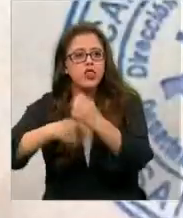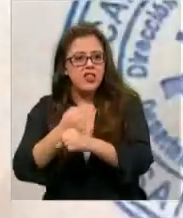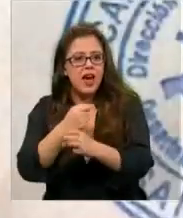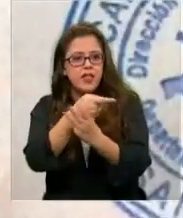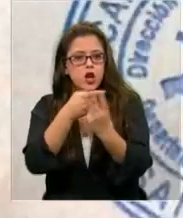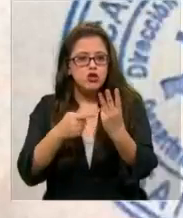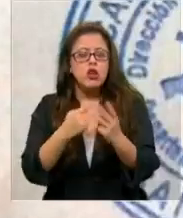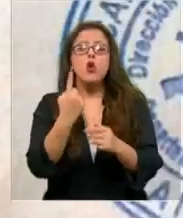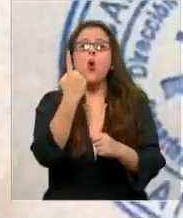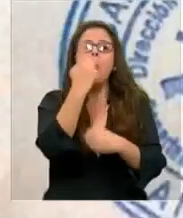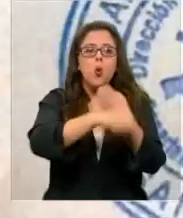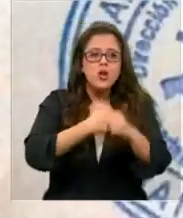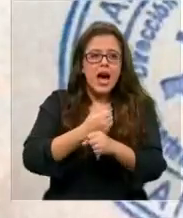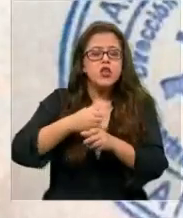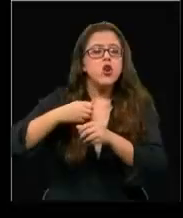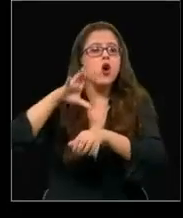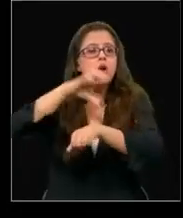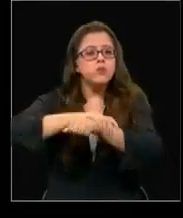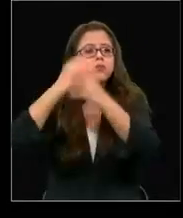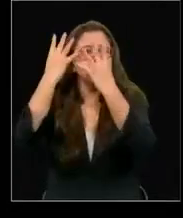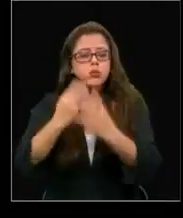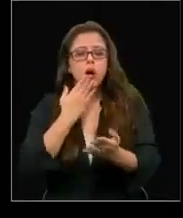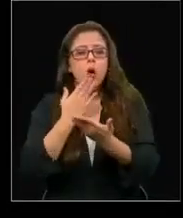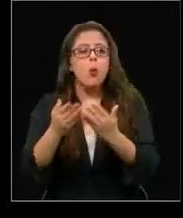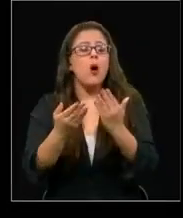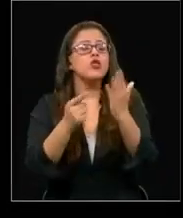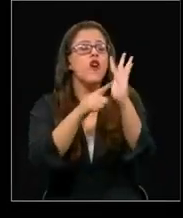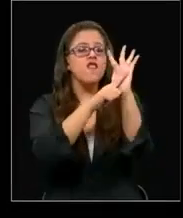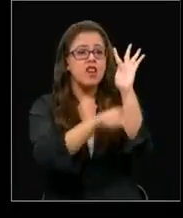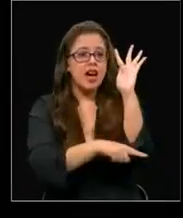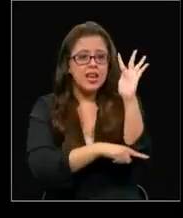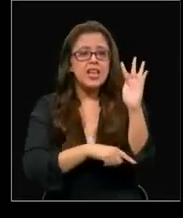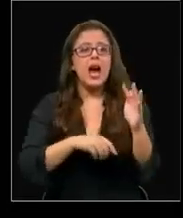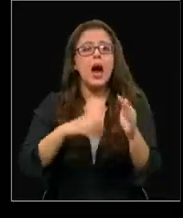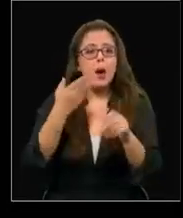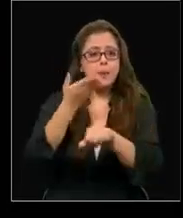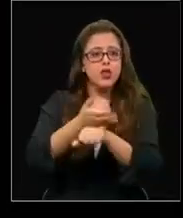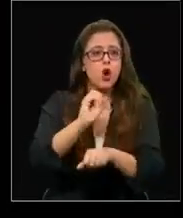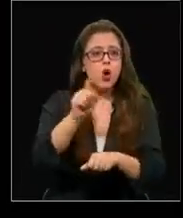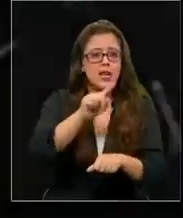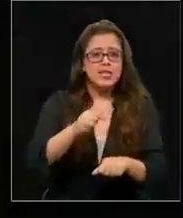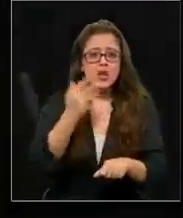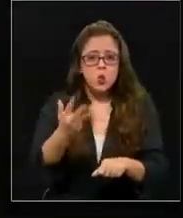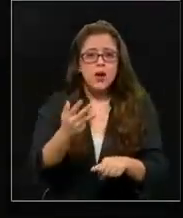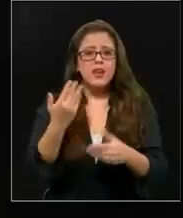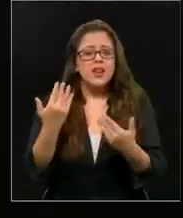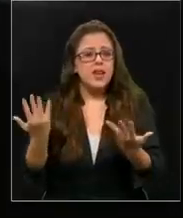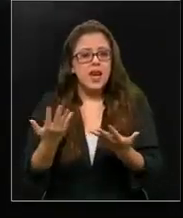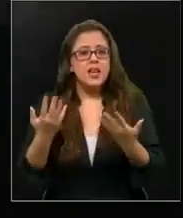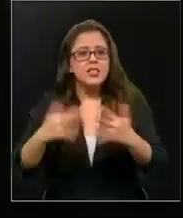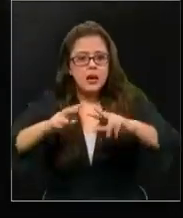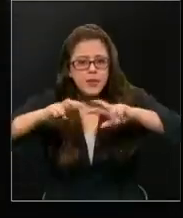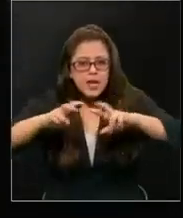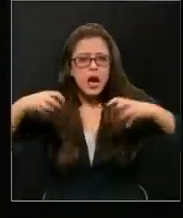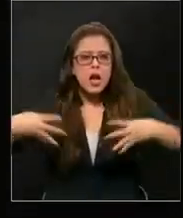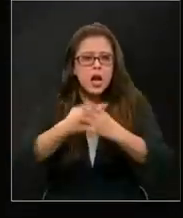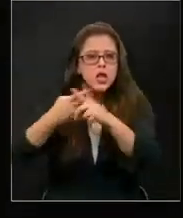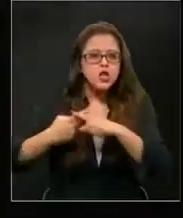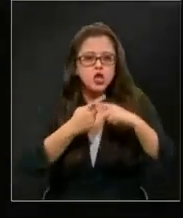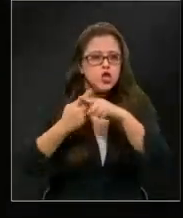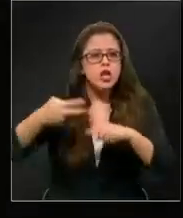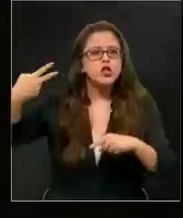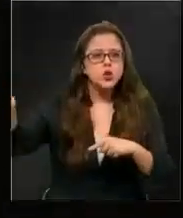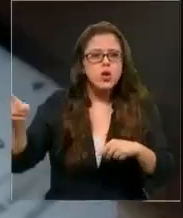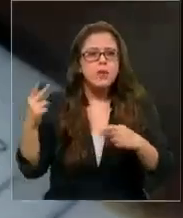Llevaba un año en prisión, cuando la fiscalía instruyó al OS9 de Carabineros el análisis de sus redes sociales para determinar